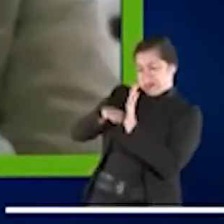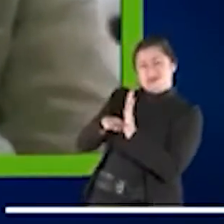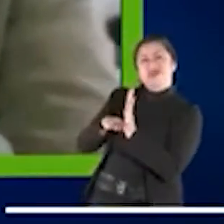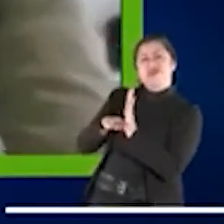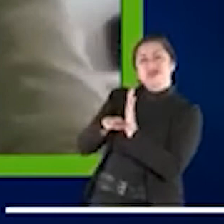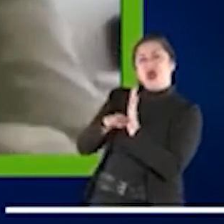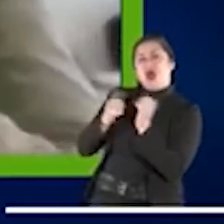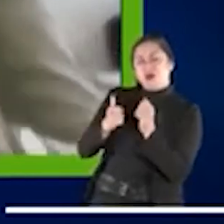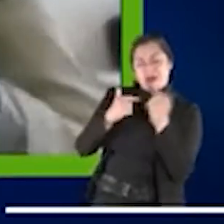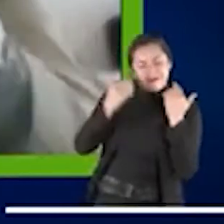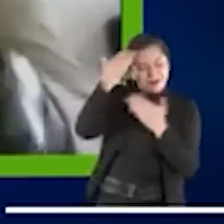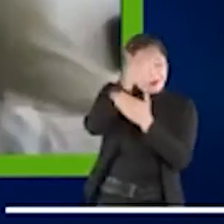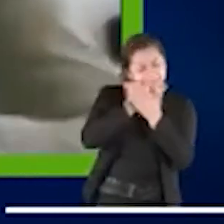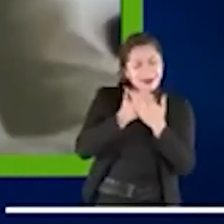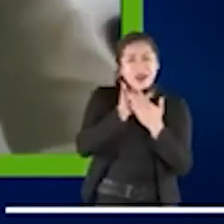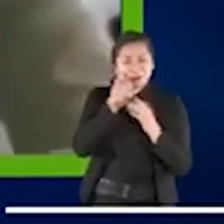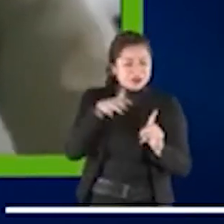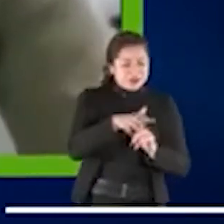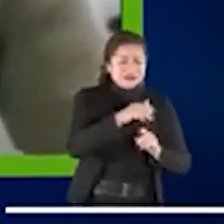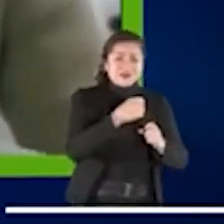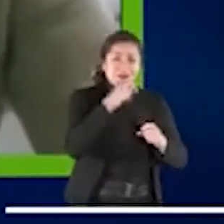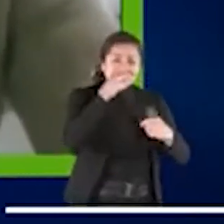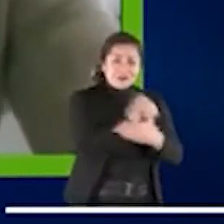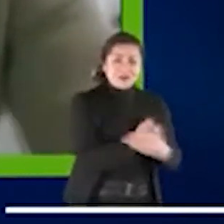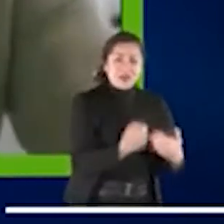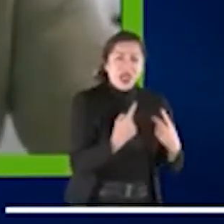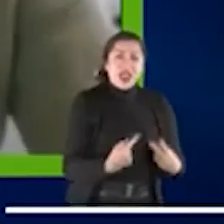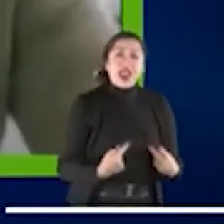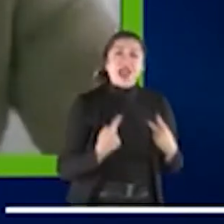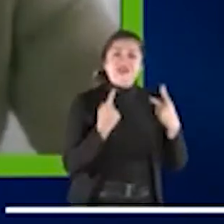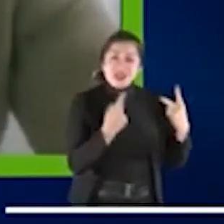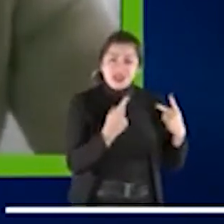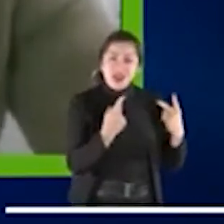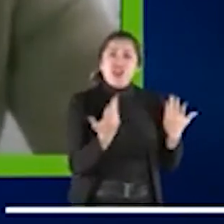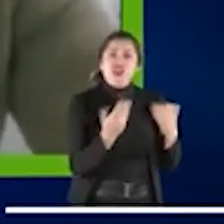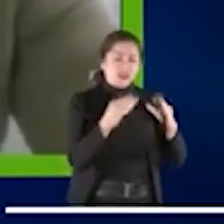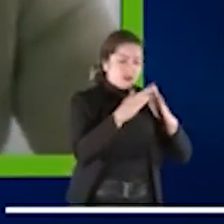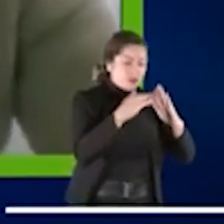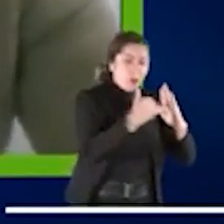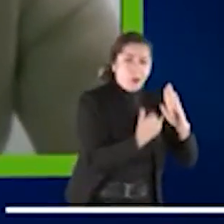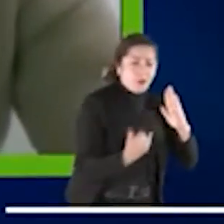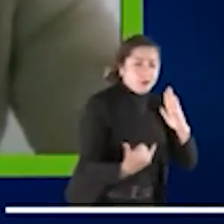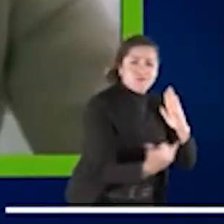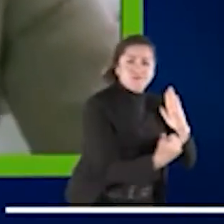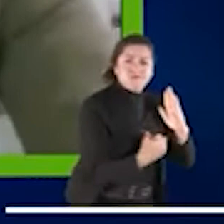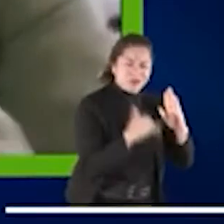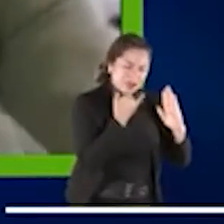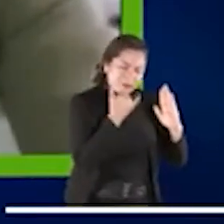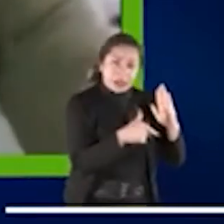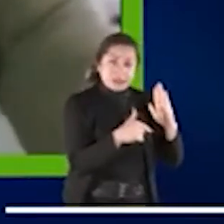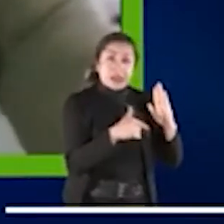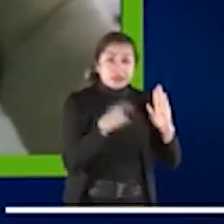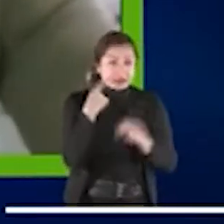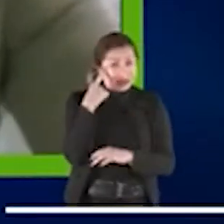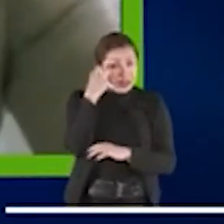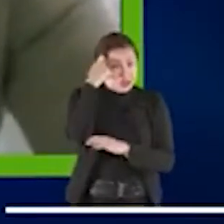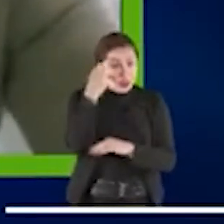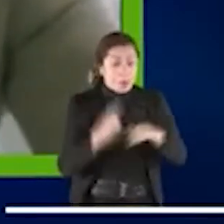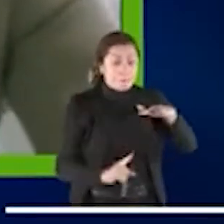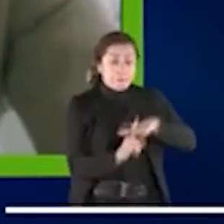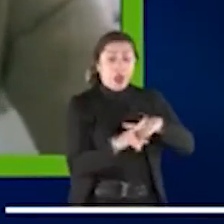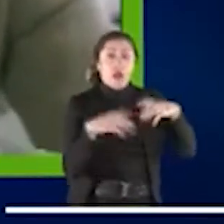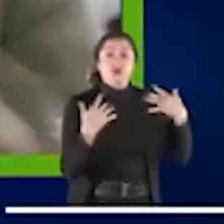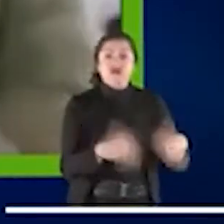momento, y en lo que respecta a la vida del interno de los centros, al régimen interior de los centros, determinar esos riesgos o esa